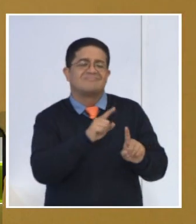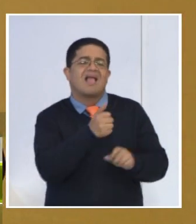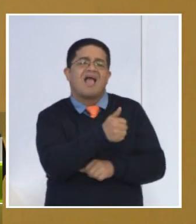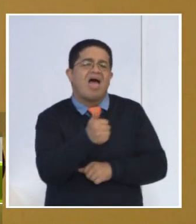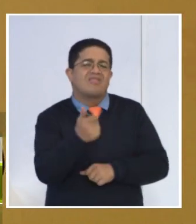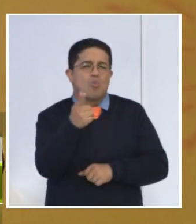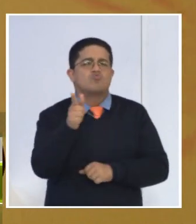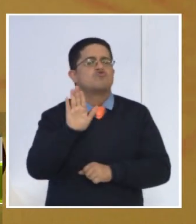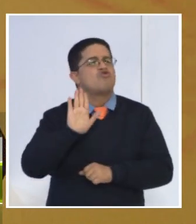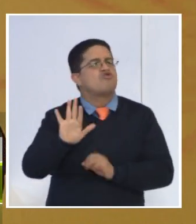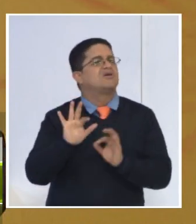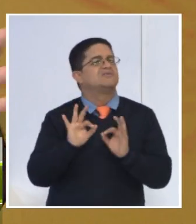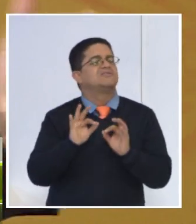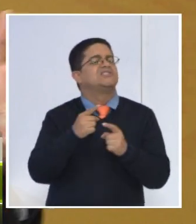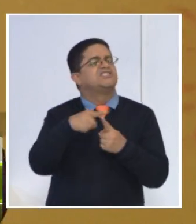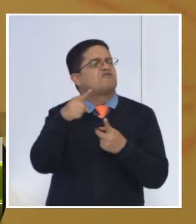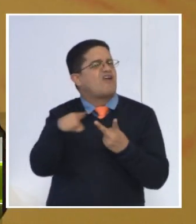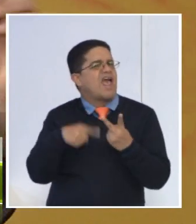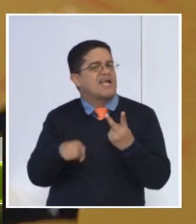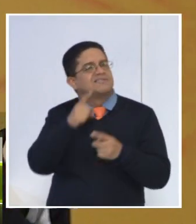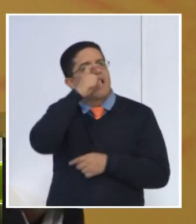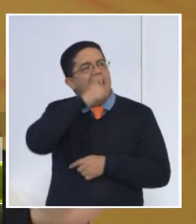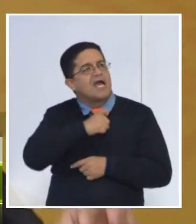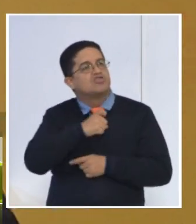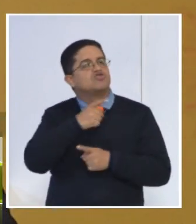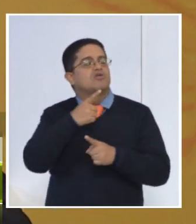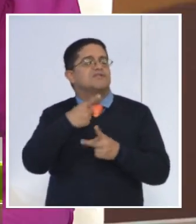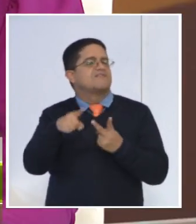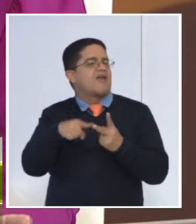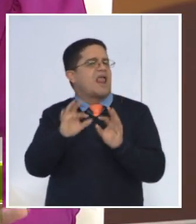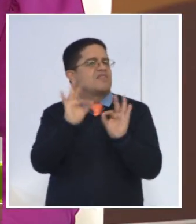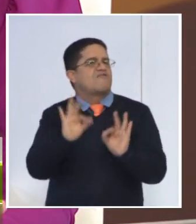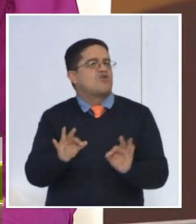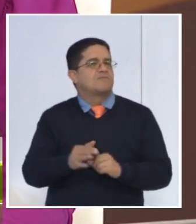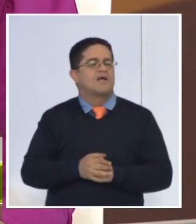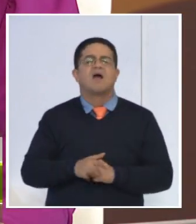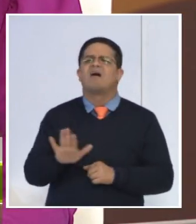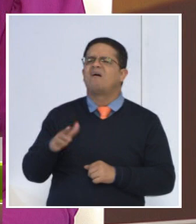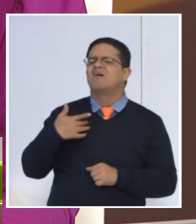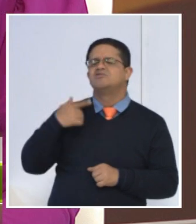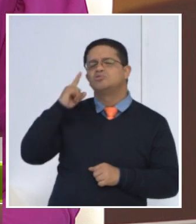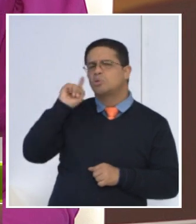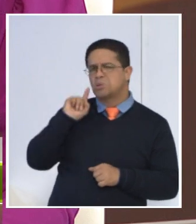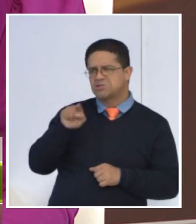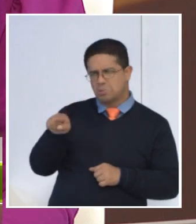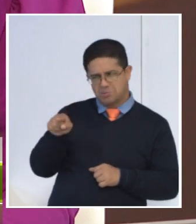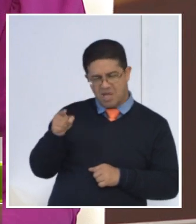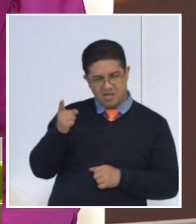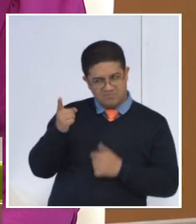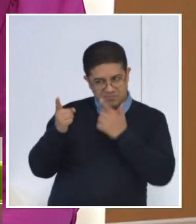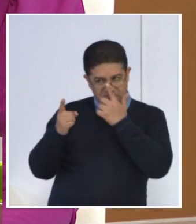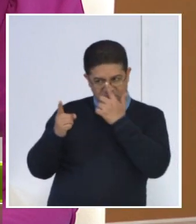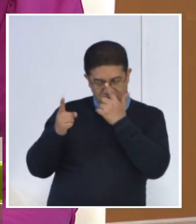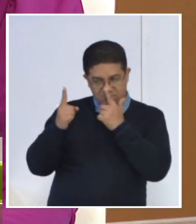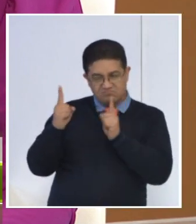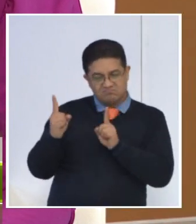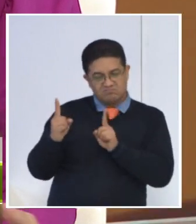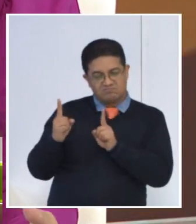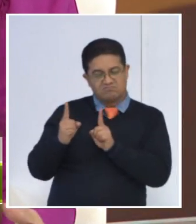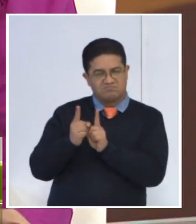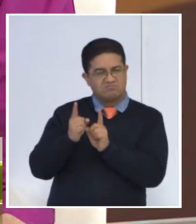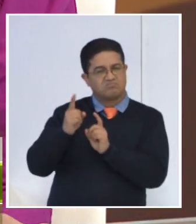cada quien tiene su manera de cumplir sus metas y esto es un proceso de cada uno. Yo no sé si le sucede a usted como especialista viéndolo en